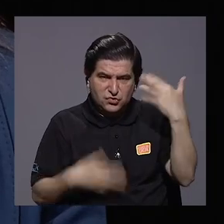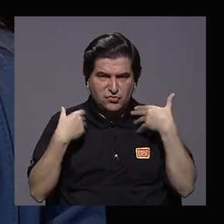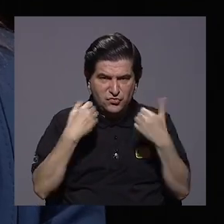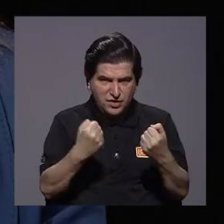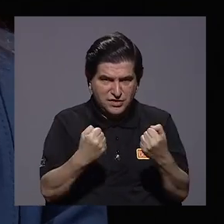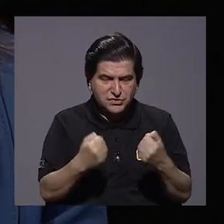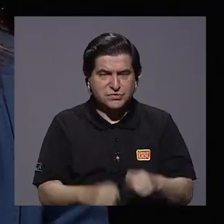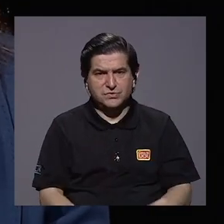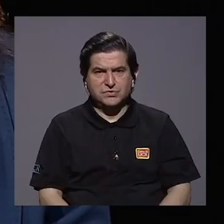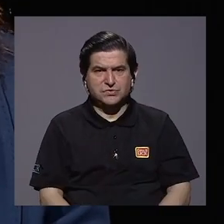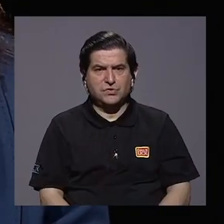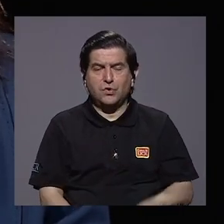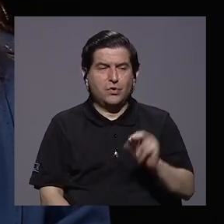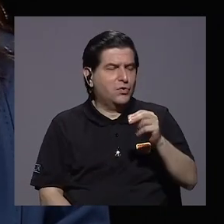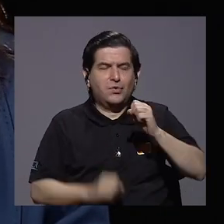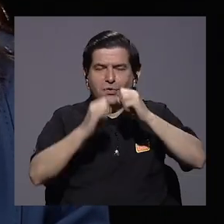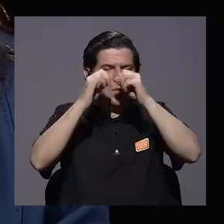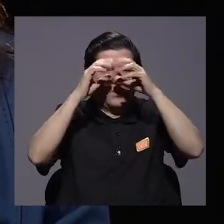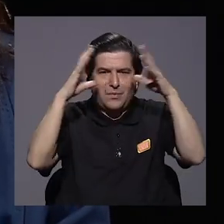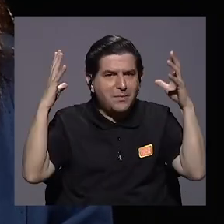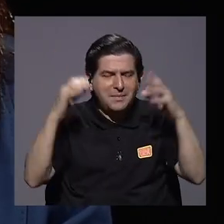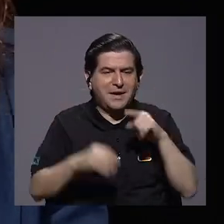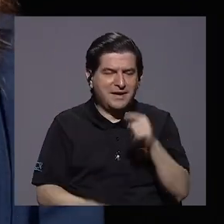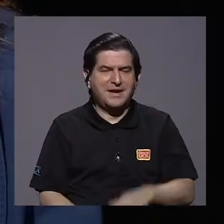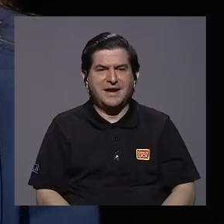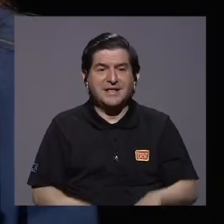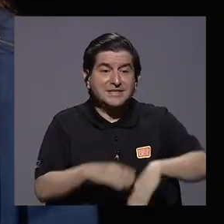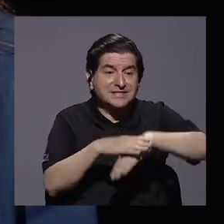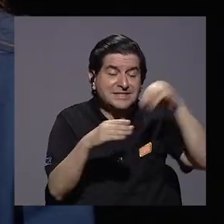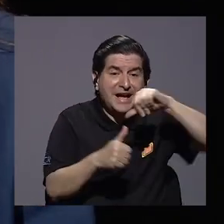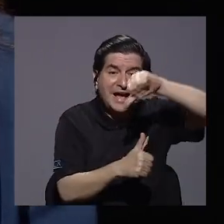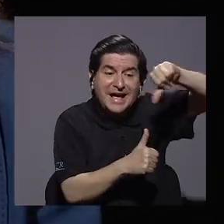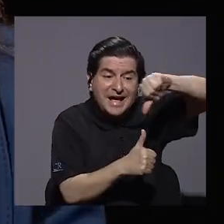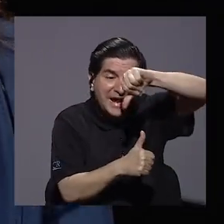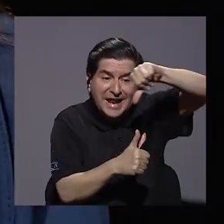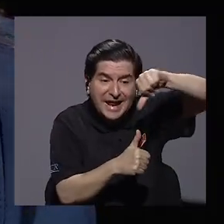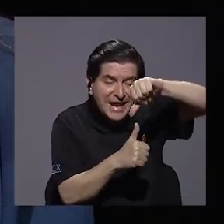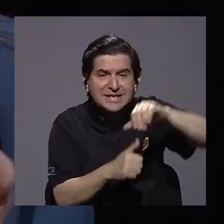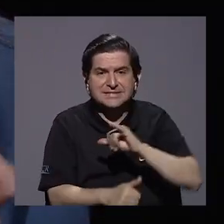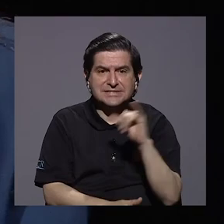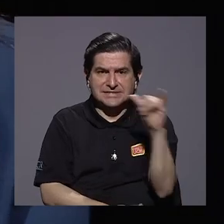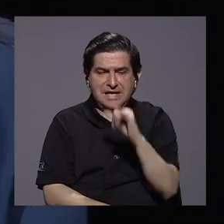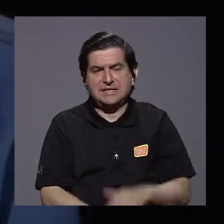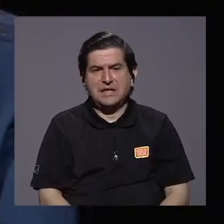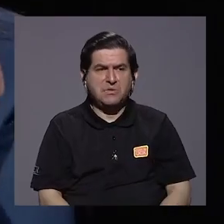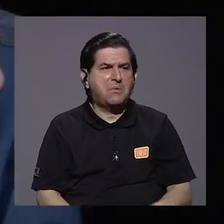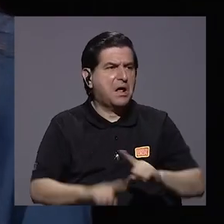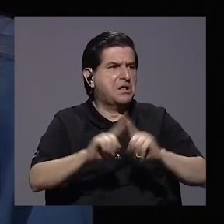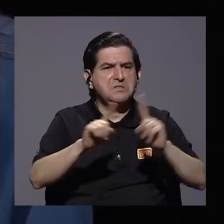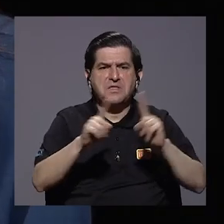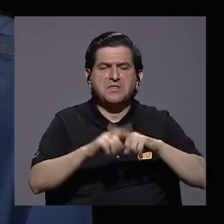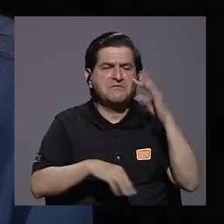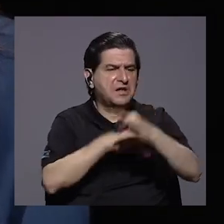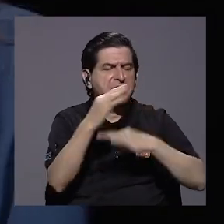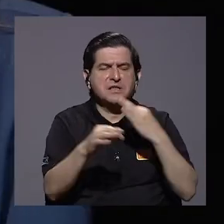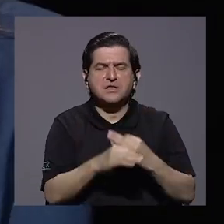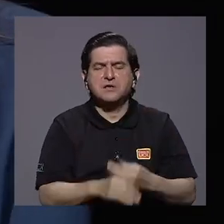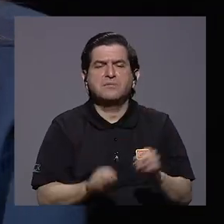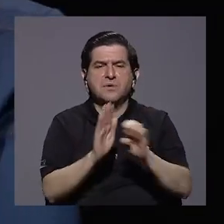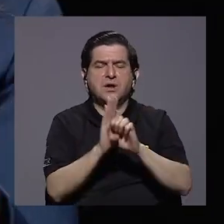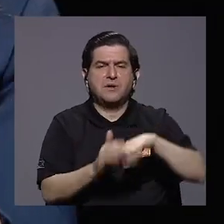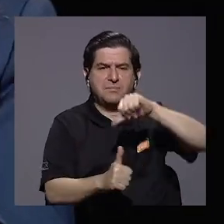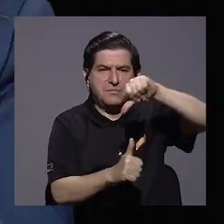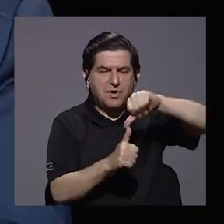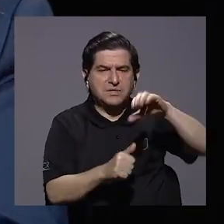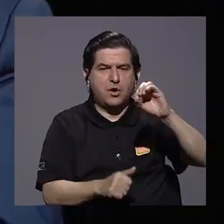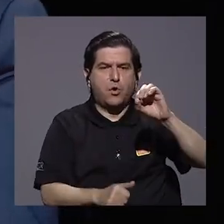motivos de salud. No se imaginan que lo que es es extraer el aceite como se extrae de las aceitunas, el aceite de oliva y que